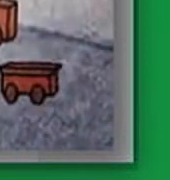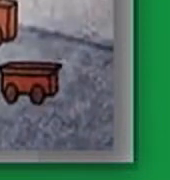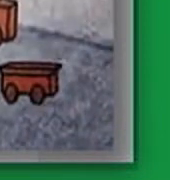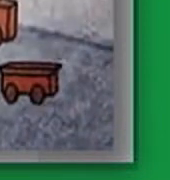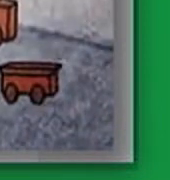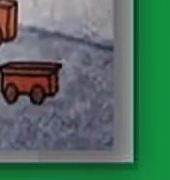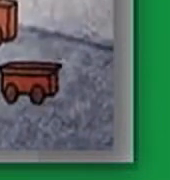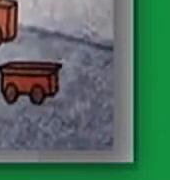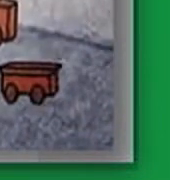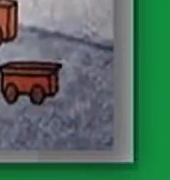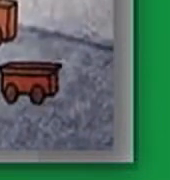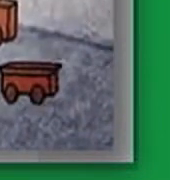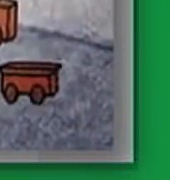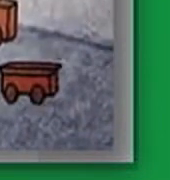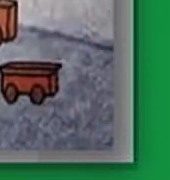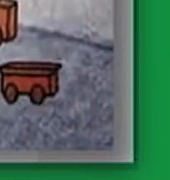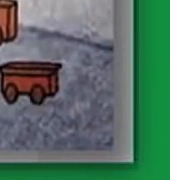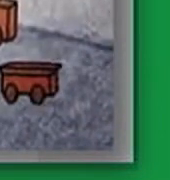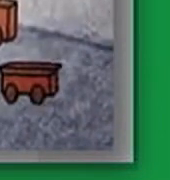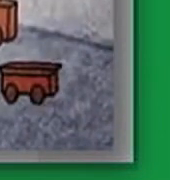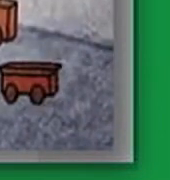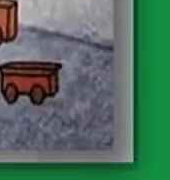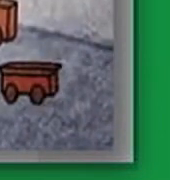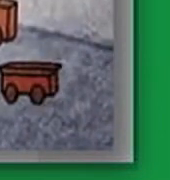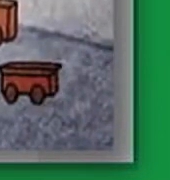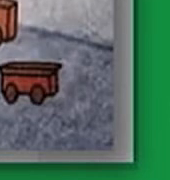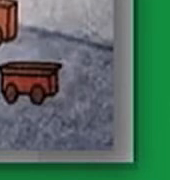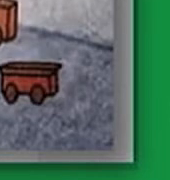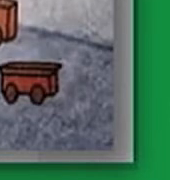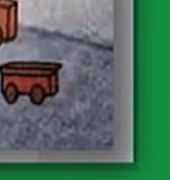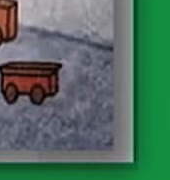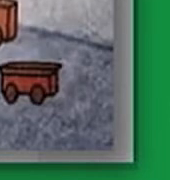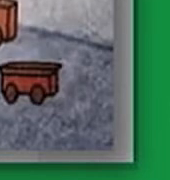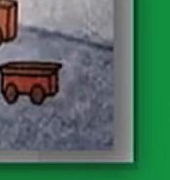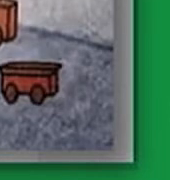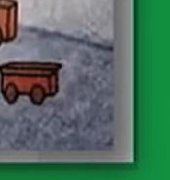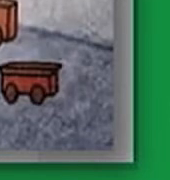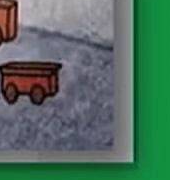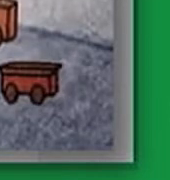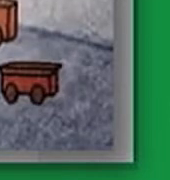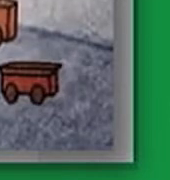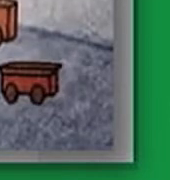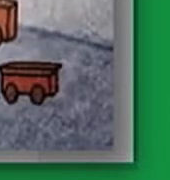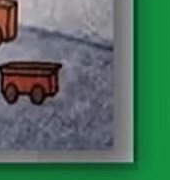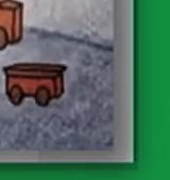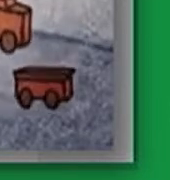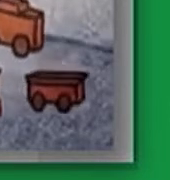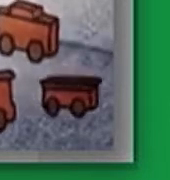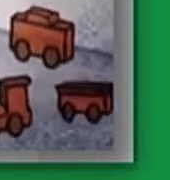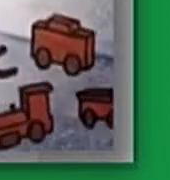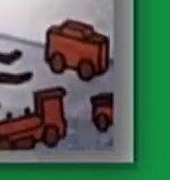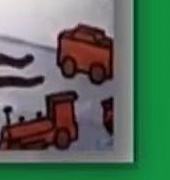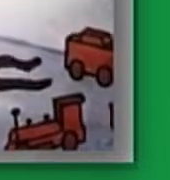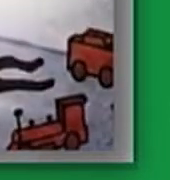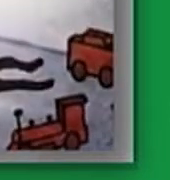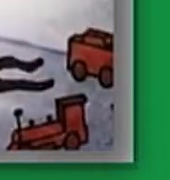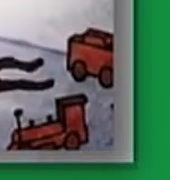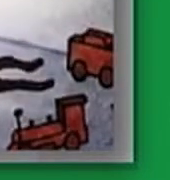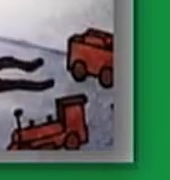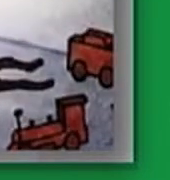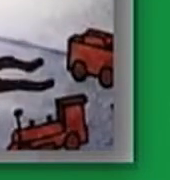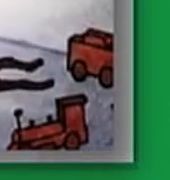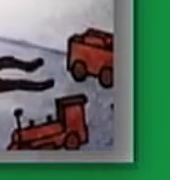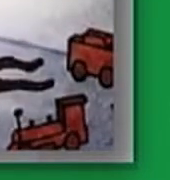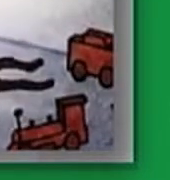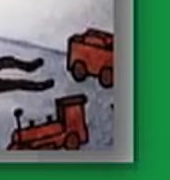visita a casa de mi tío Juan En silencio yo jugaba sin a nadie molestar Un